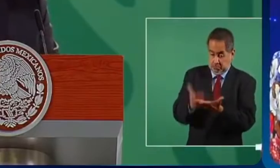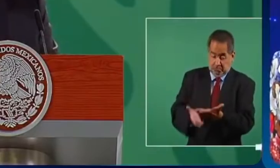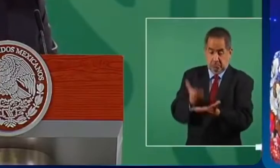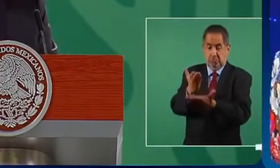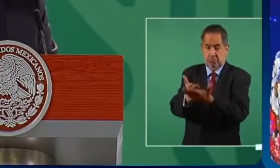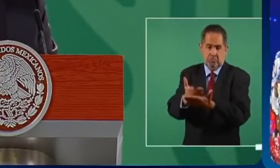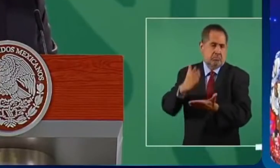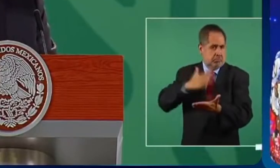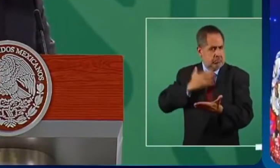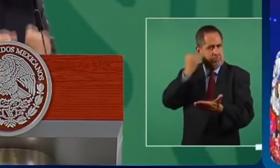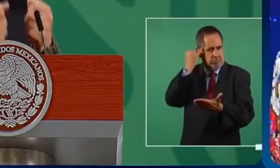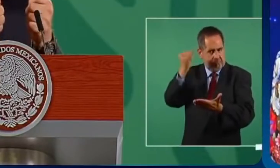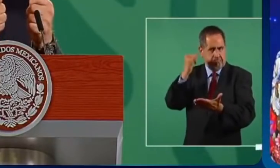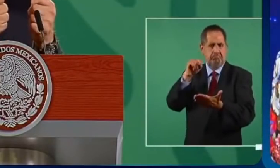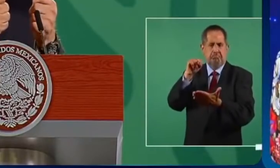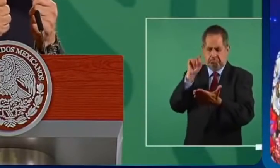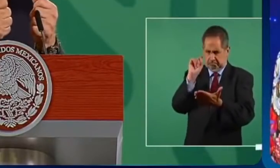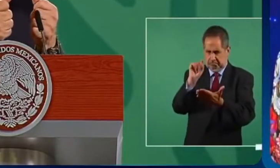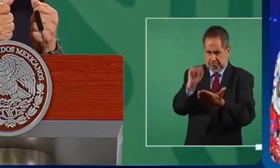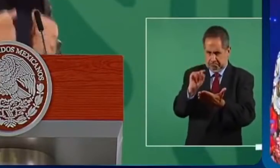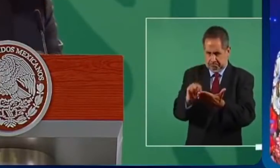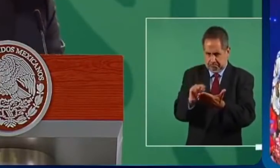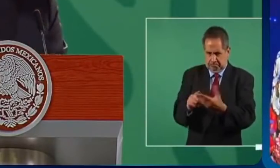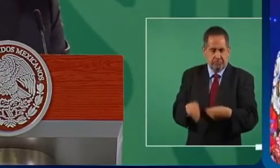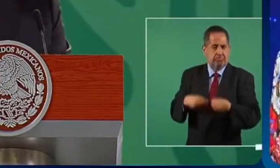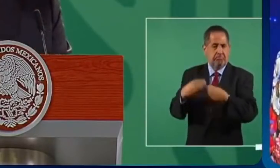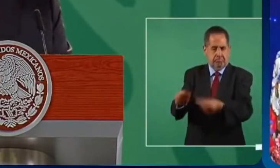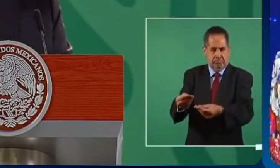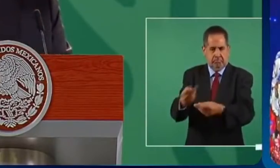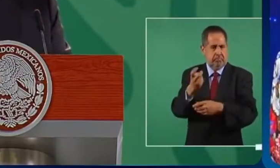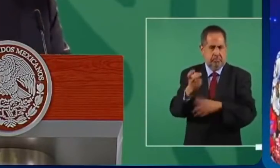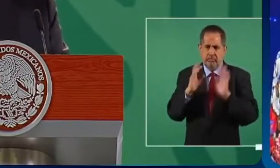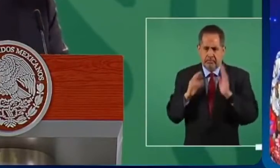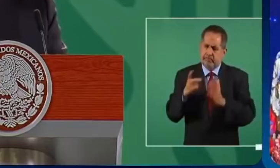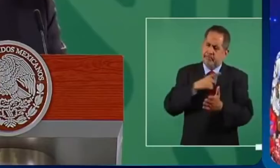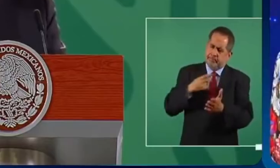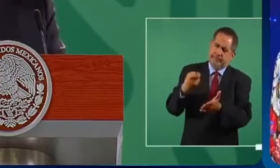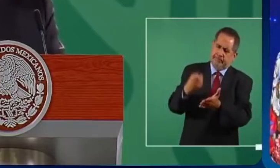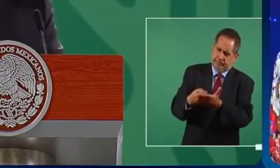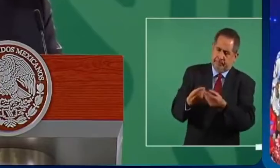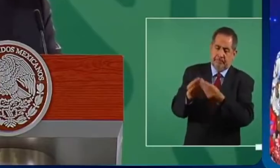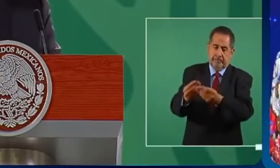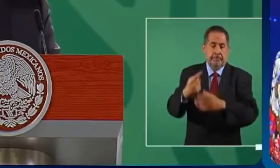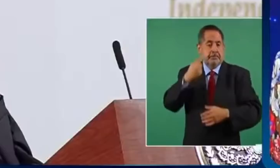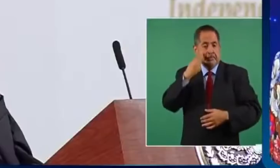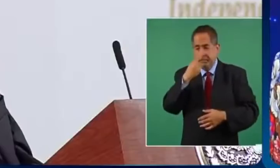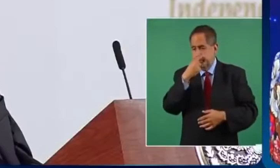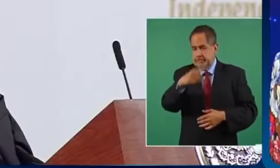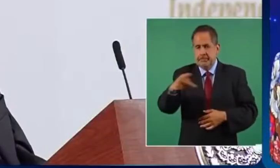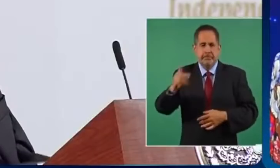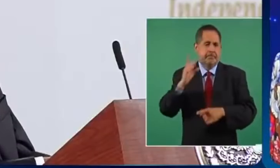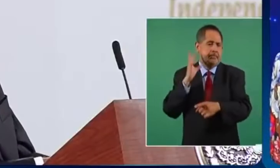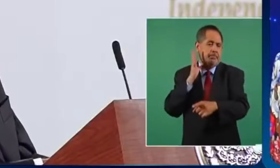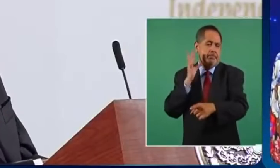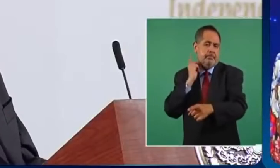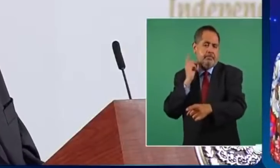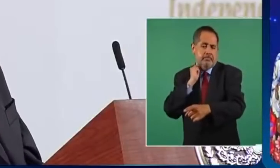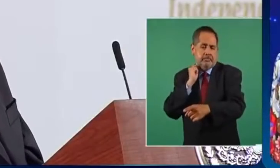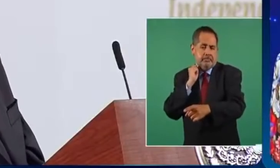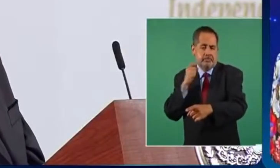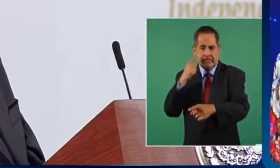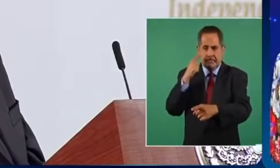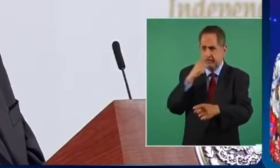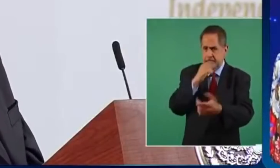considero que debe de hacer para hacer realidad la